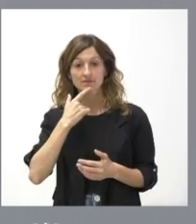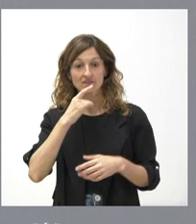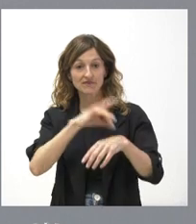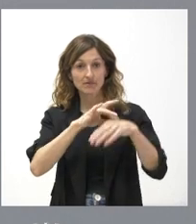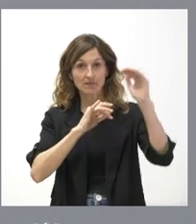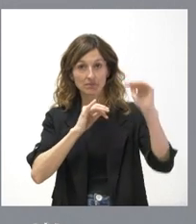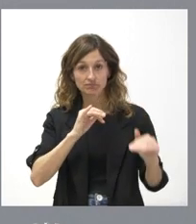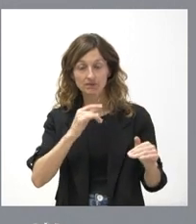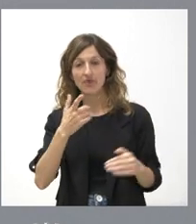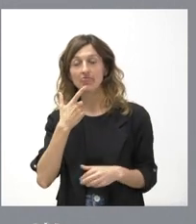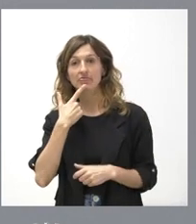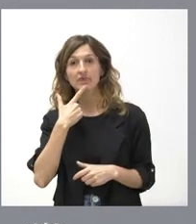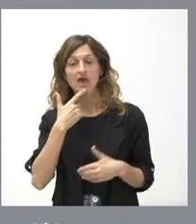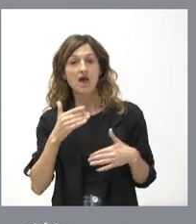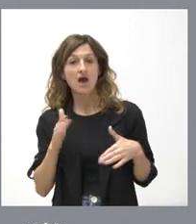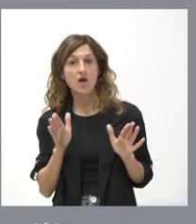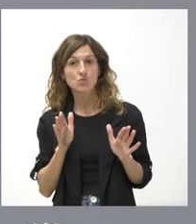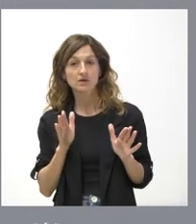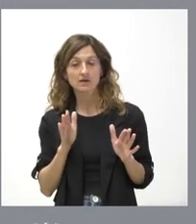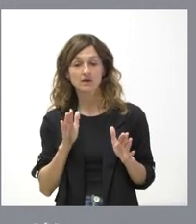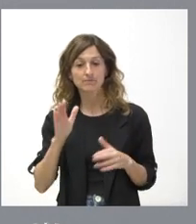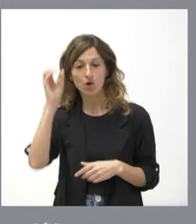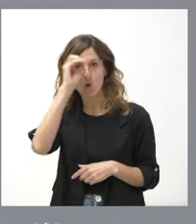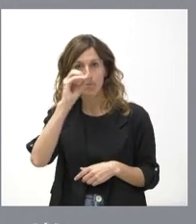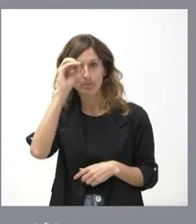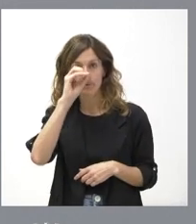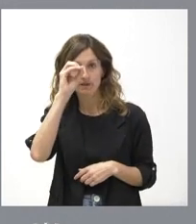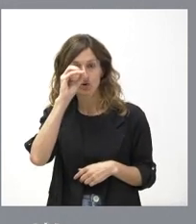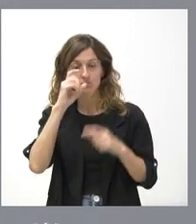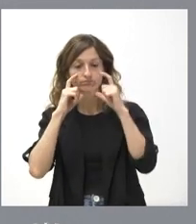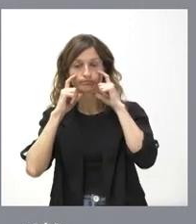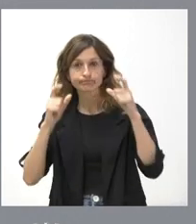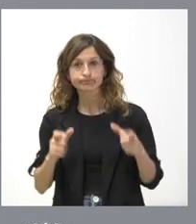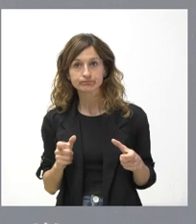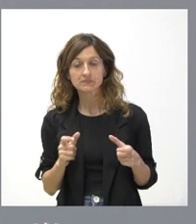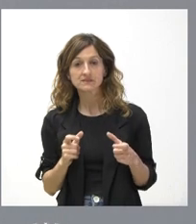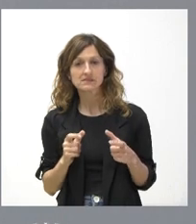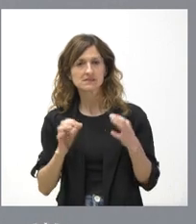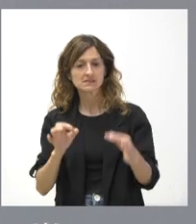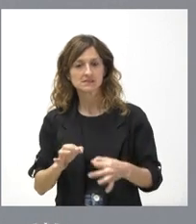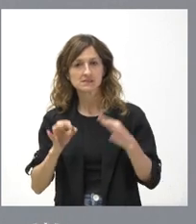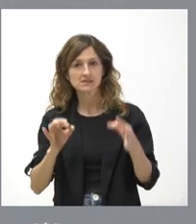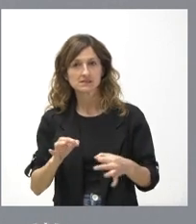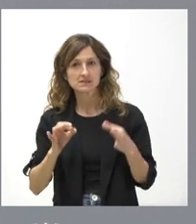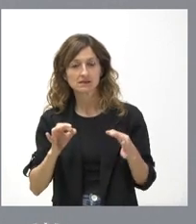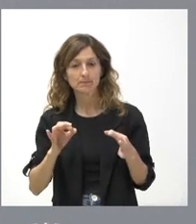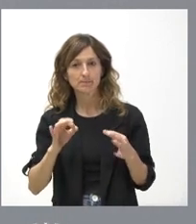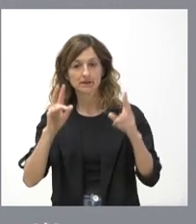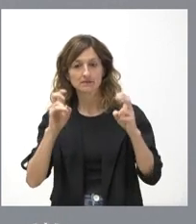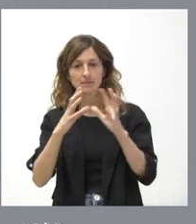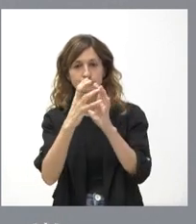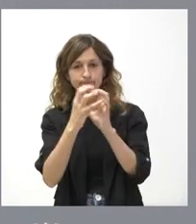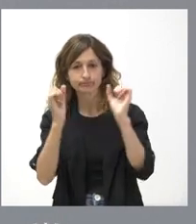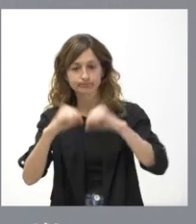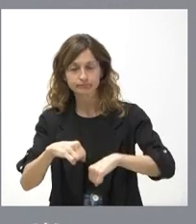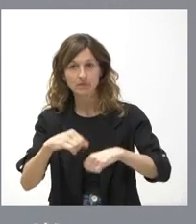señalaba es que, a pesar de que somos partidarios de esta eliminación de la mascarilla, siempre creemos que debe hacerse por la vía del consenso, del